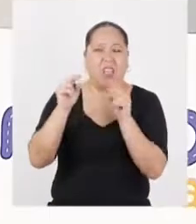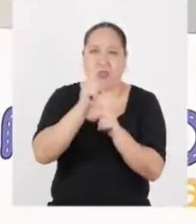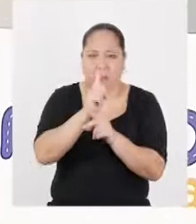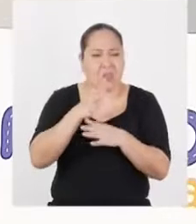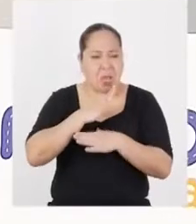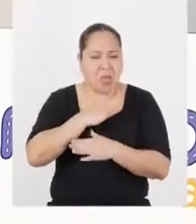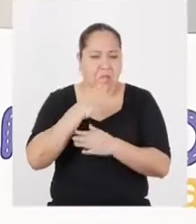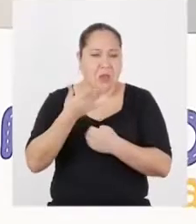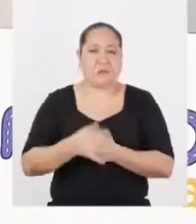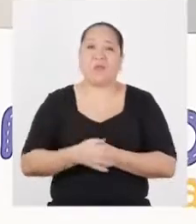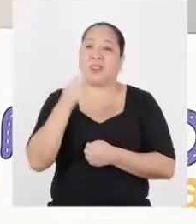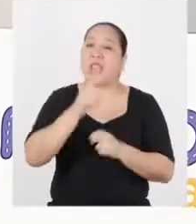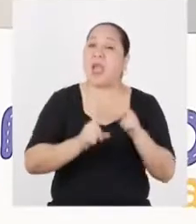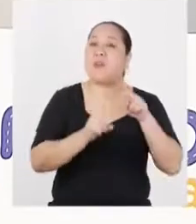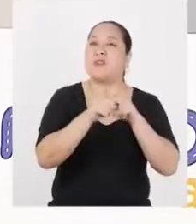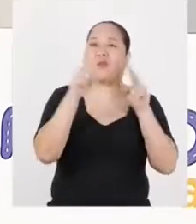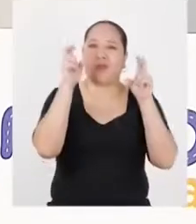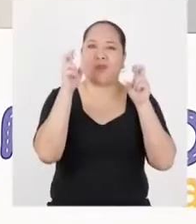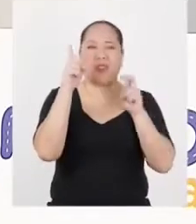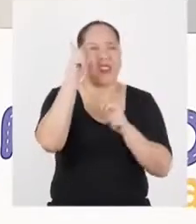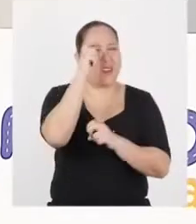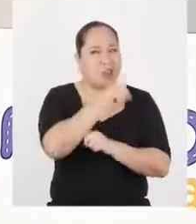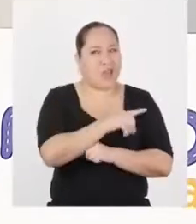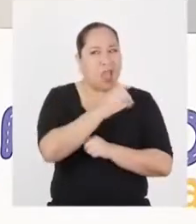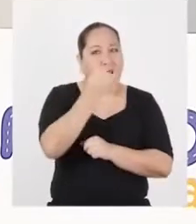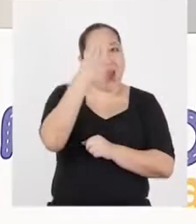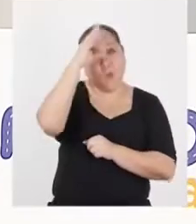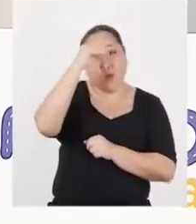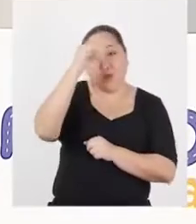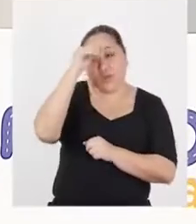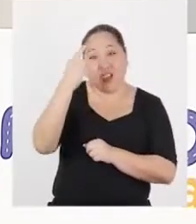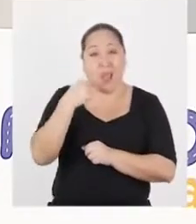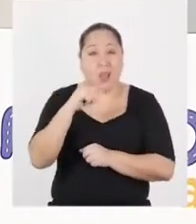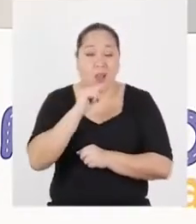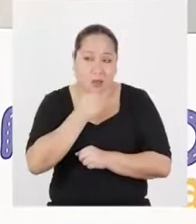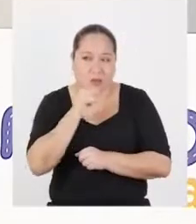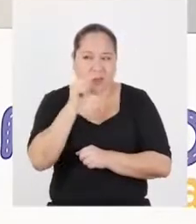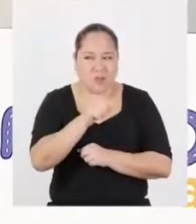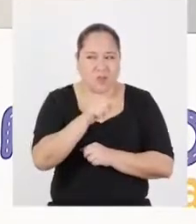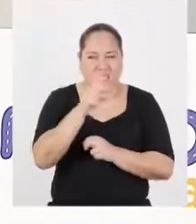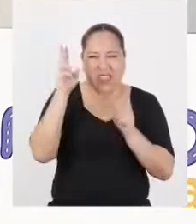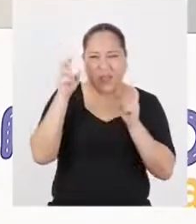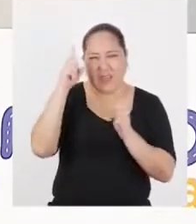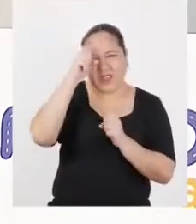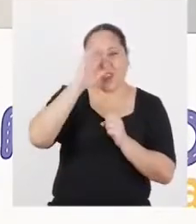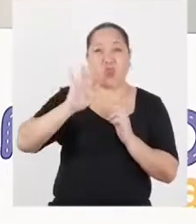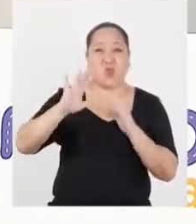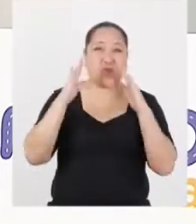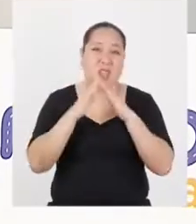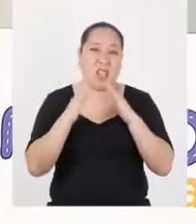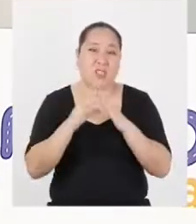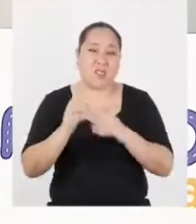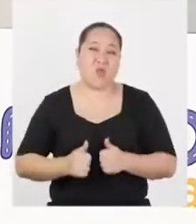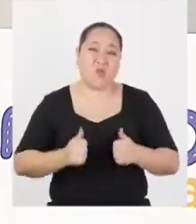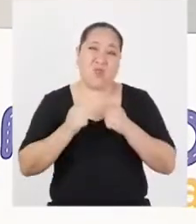Y aquí aparece un tema arduo. Hay chicas y chicos que viven situaciones complejas y difíciles en su casa.